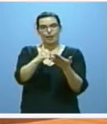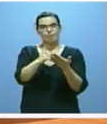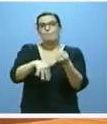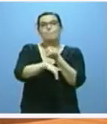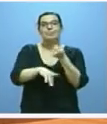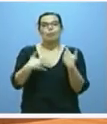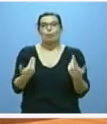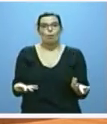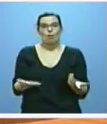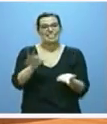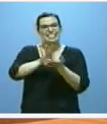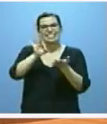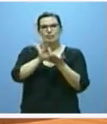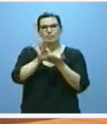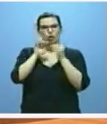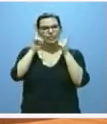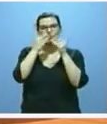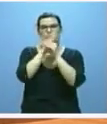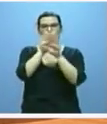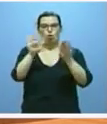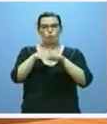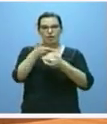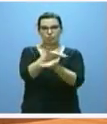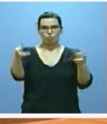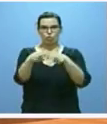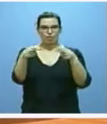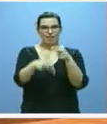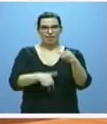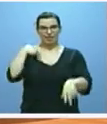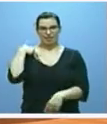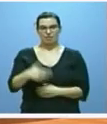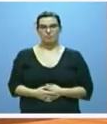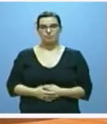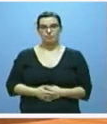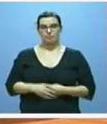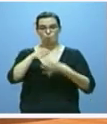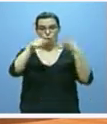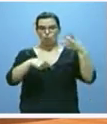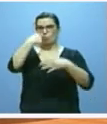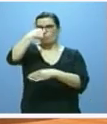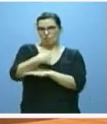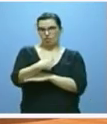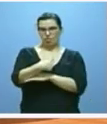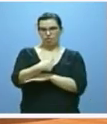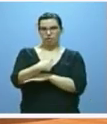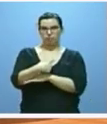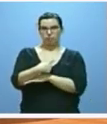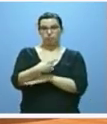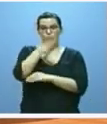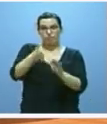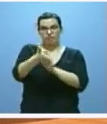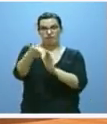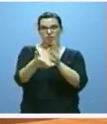en el mejor servicio posible al interés general. marcan para nosotros unas tendencias positivas